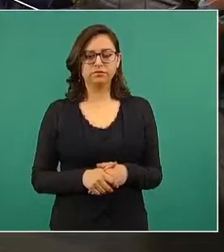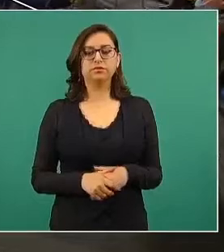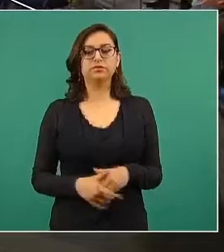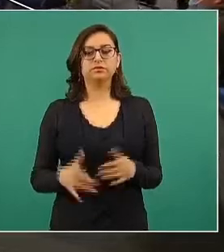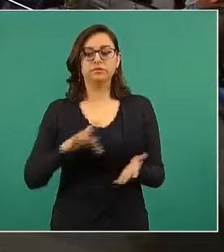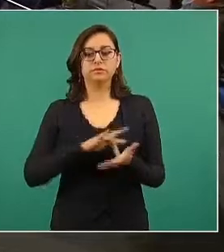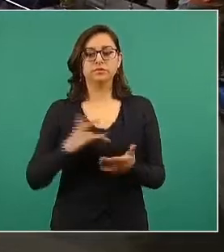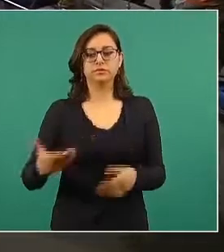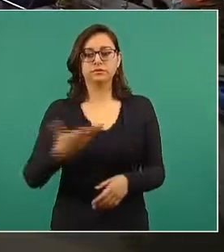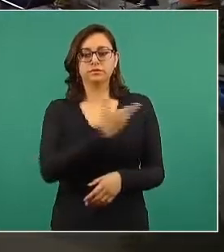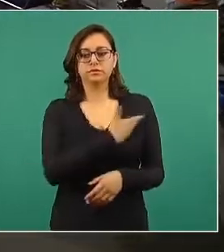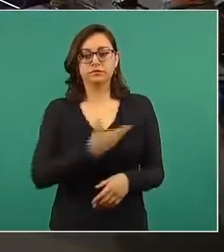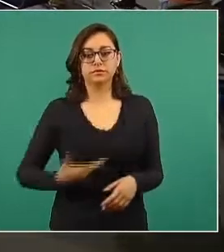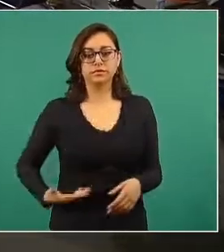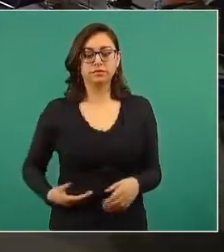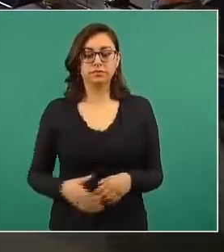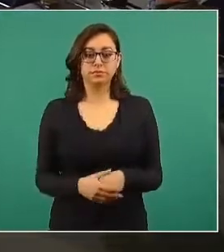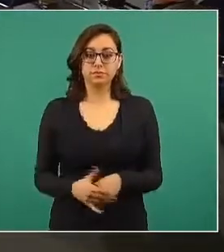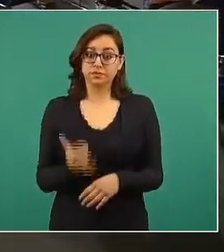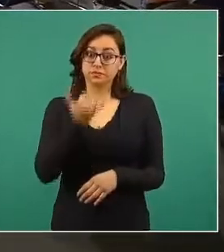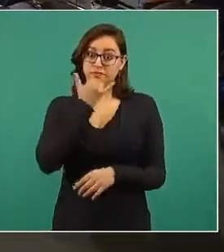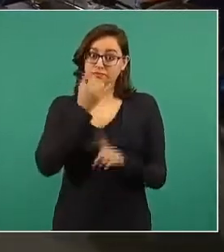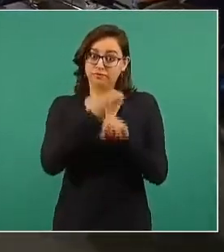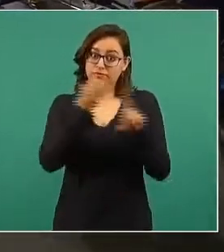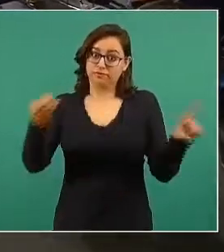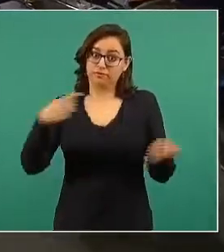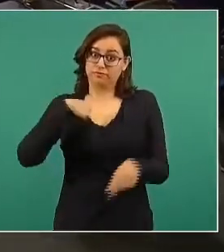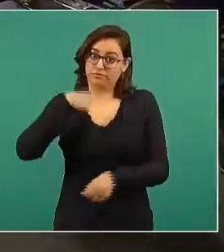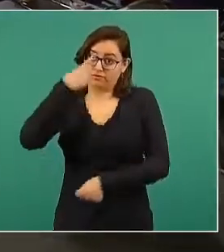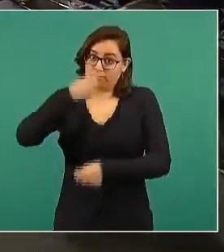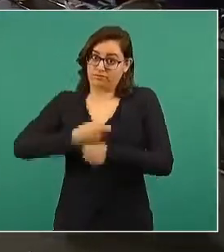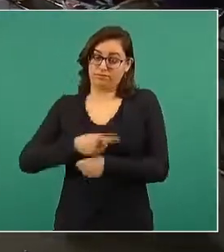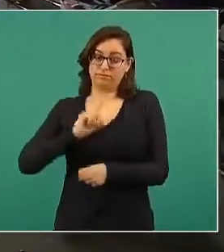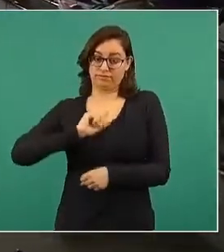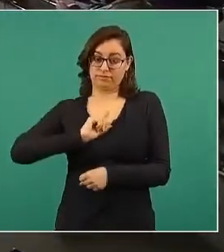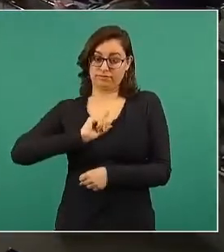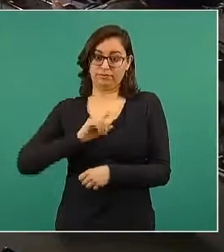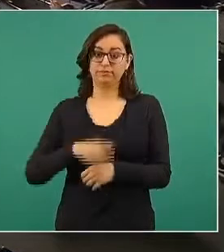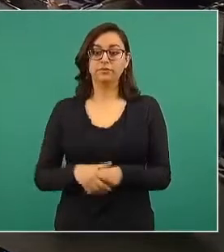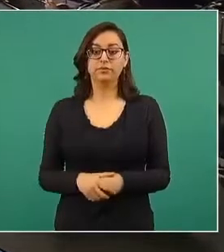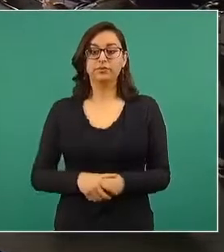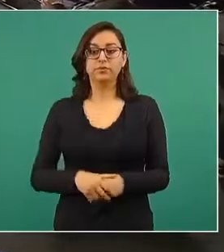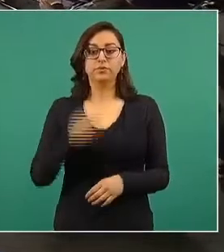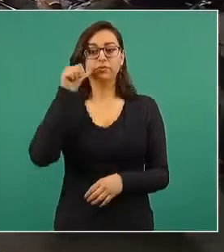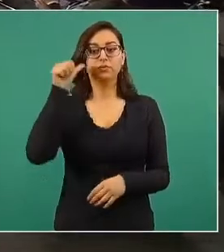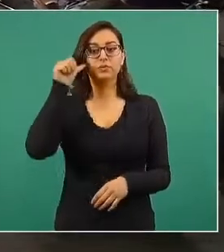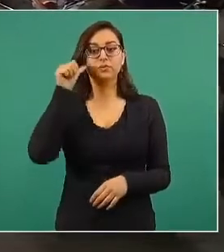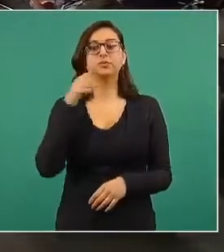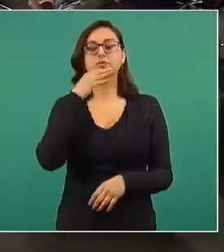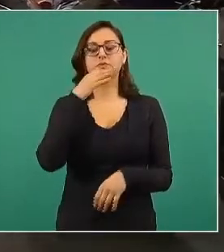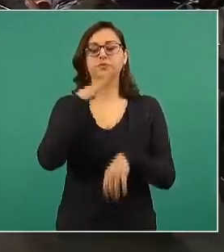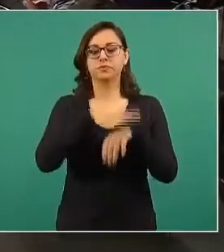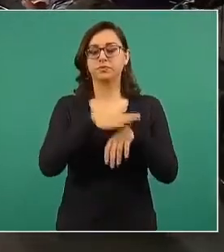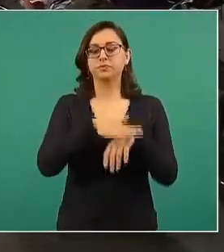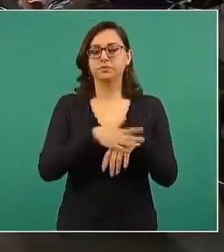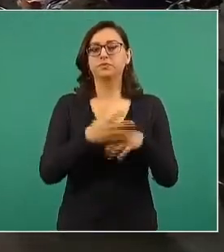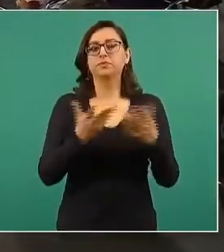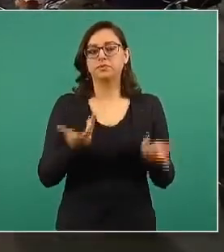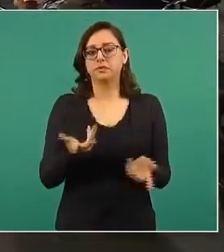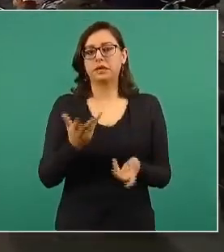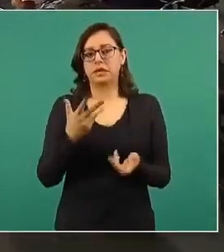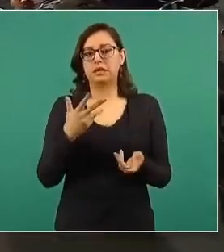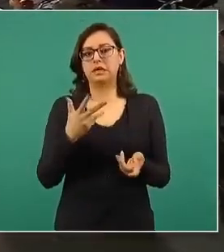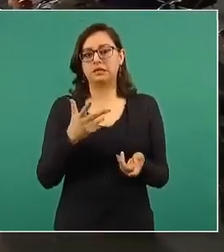Gracias, Presidente. Sí, es que bueno, así había sido el orden, pero buenos días. Precisamente ayer le estaba comentando que ya se habían localizado a todos los